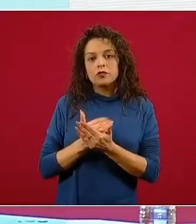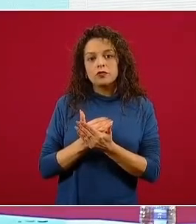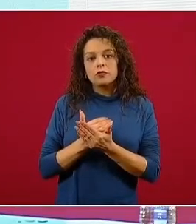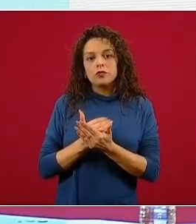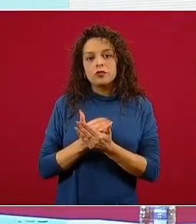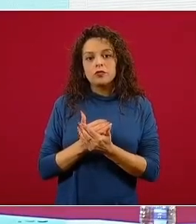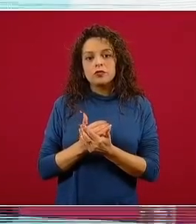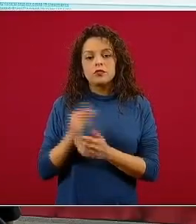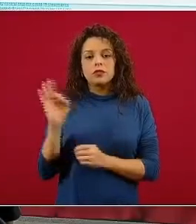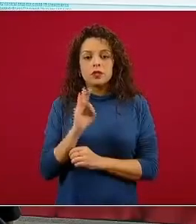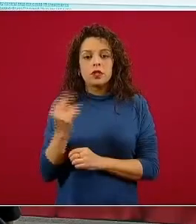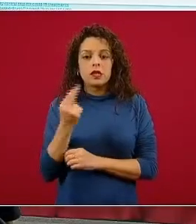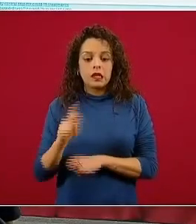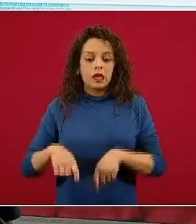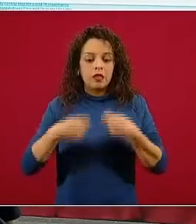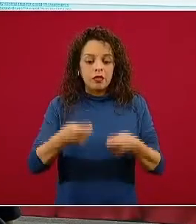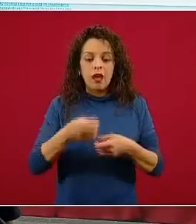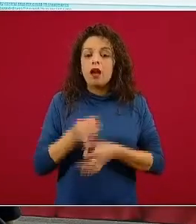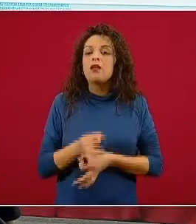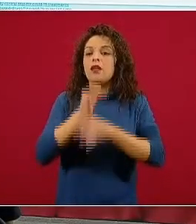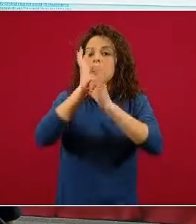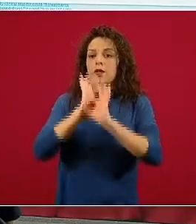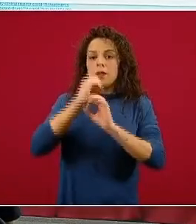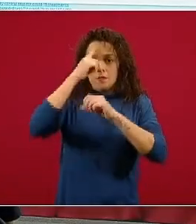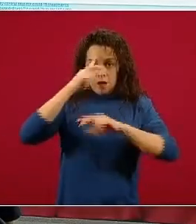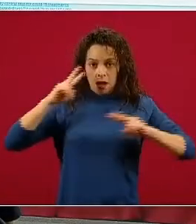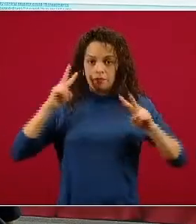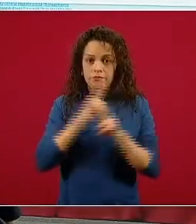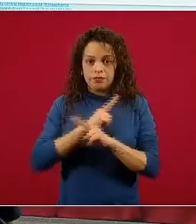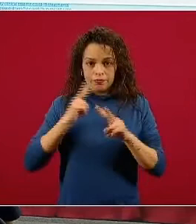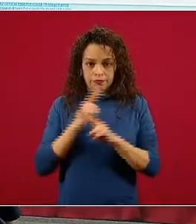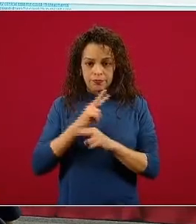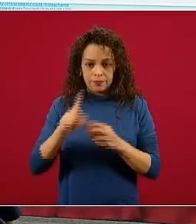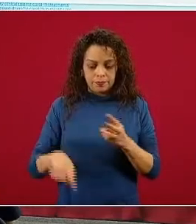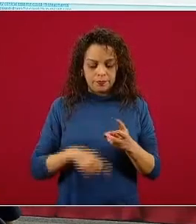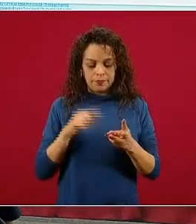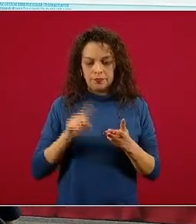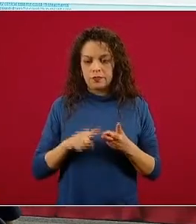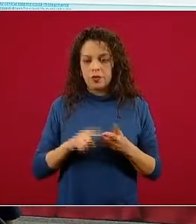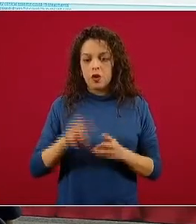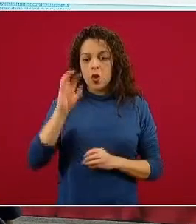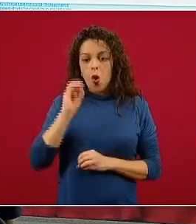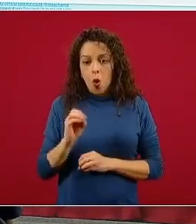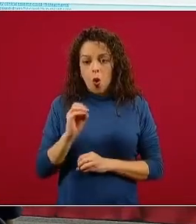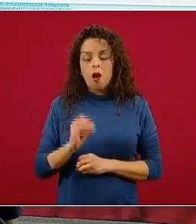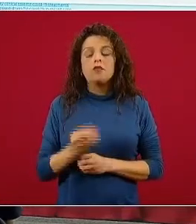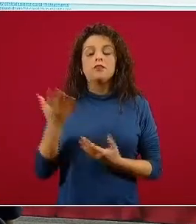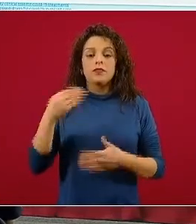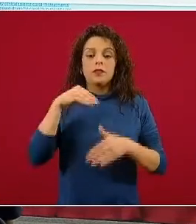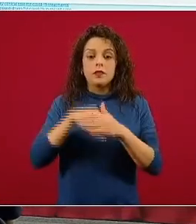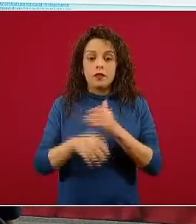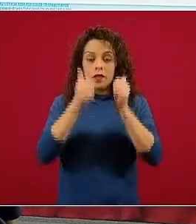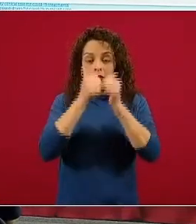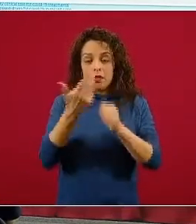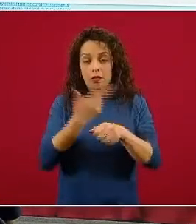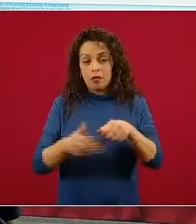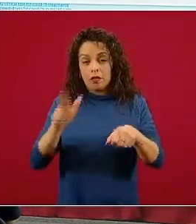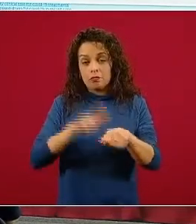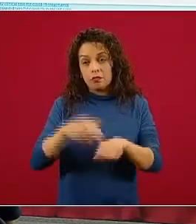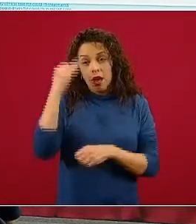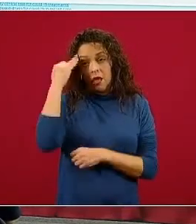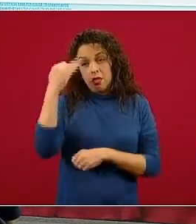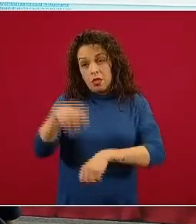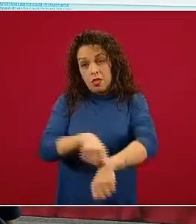necesidad de ventilación mecánica. O la duración de la estancia hospitalaria. Aquí cabe señalar que estos